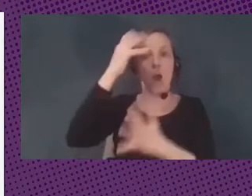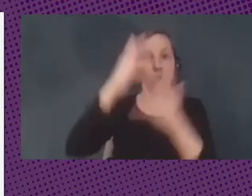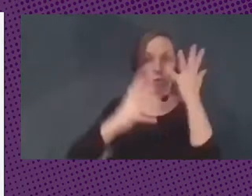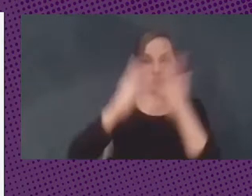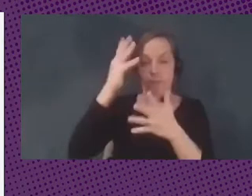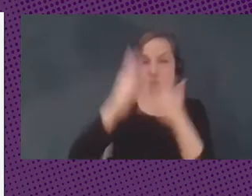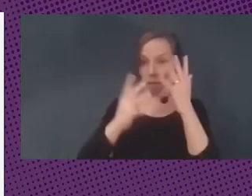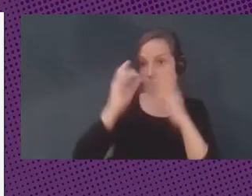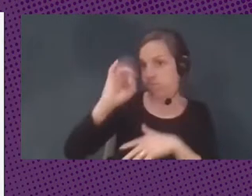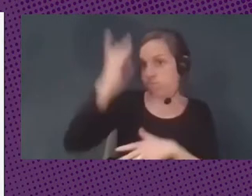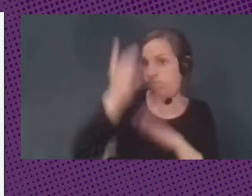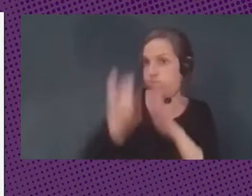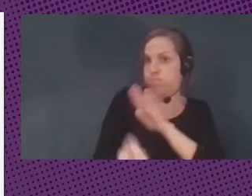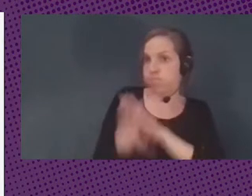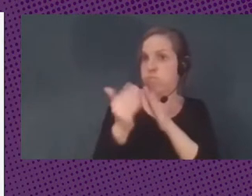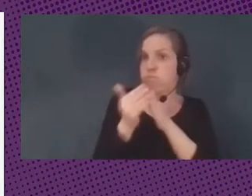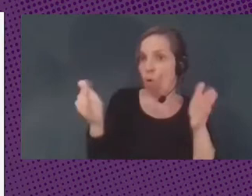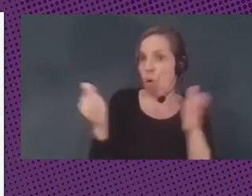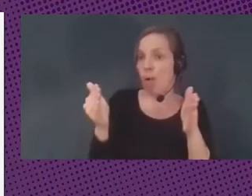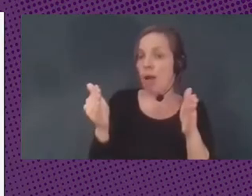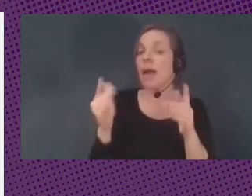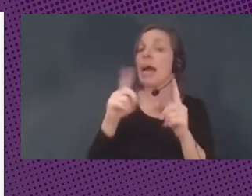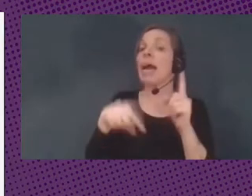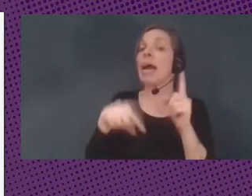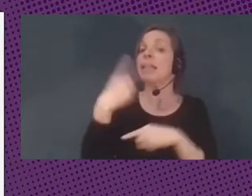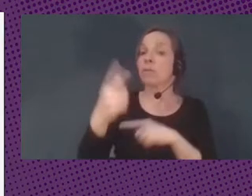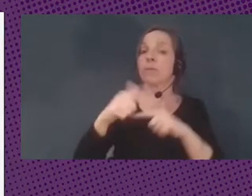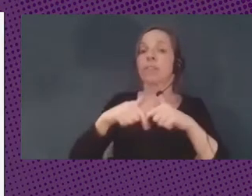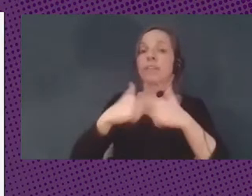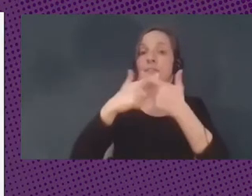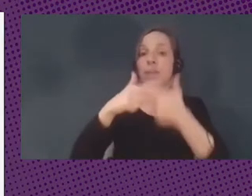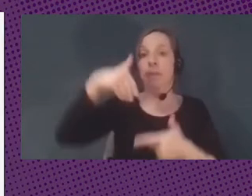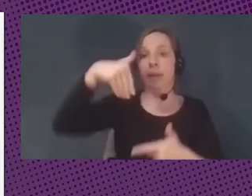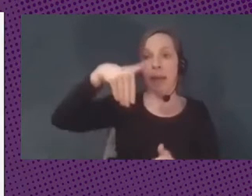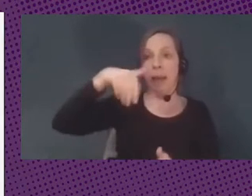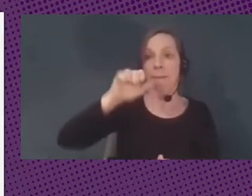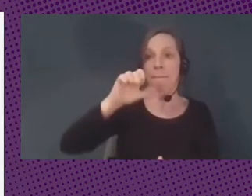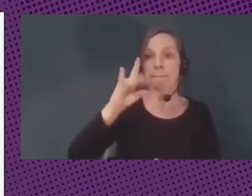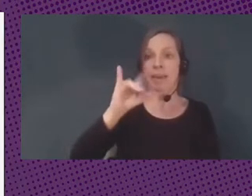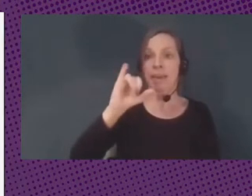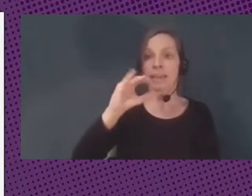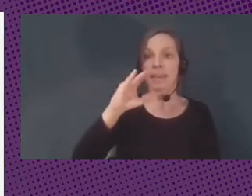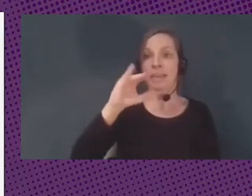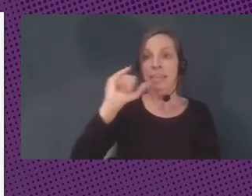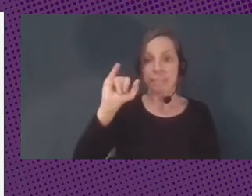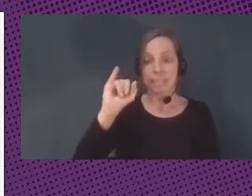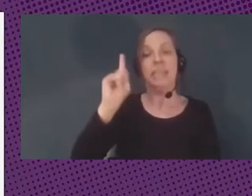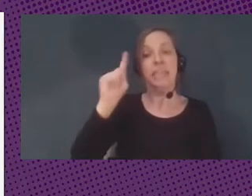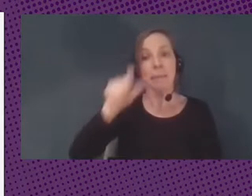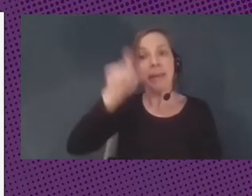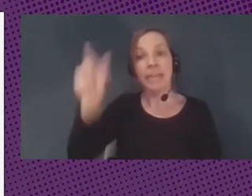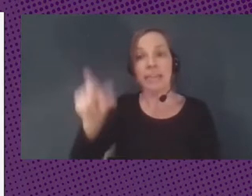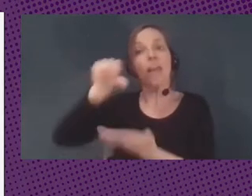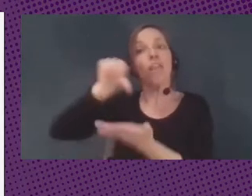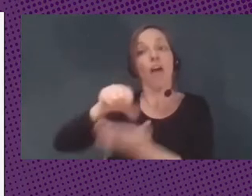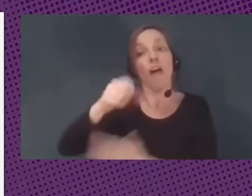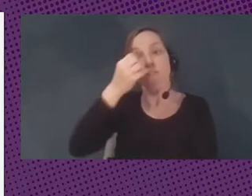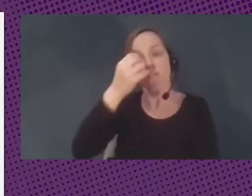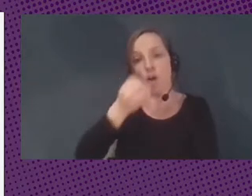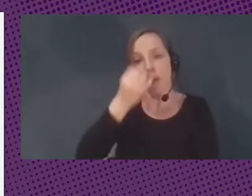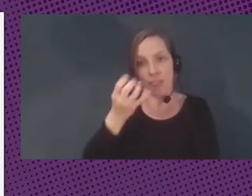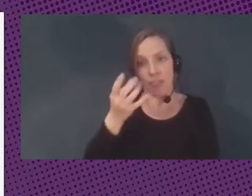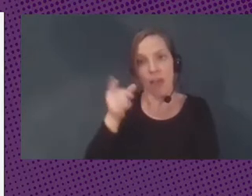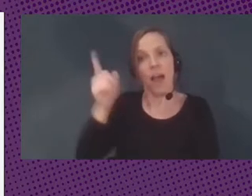perfeccionada por la familia Medici en Florencia, también en Italia, y a través de los